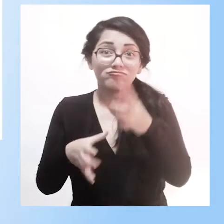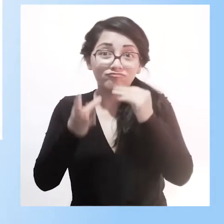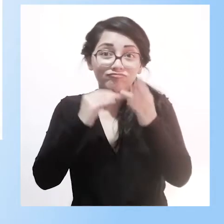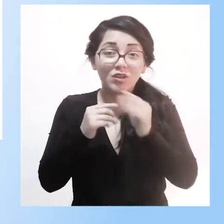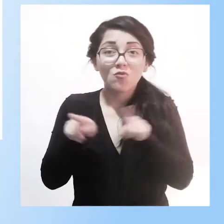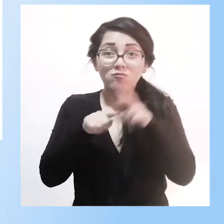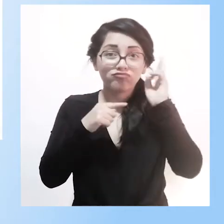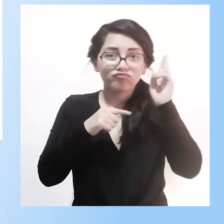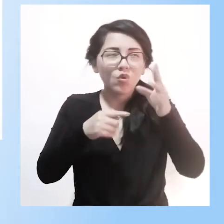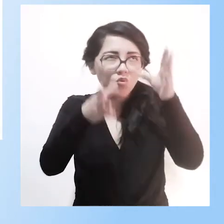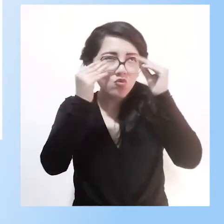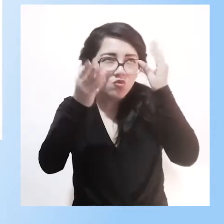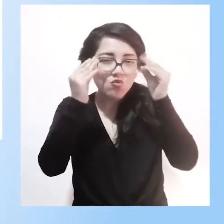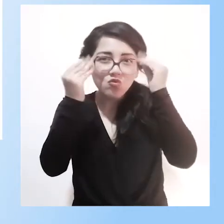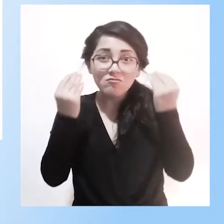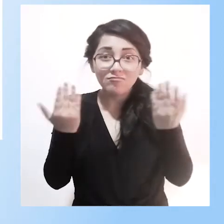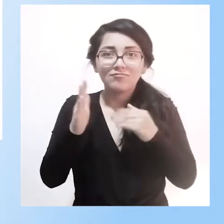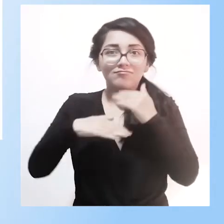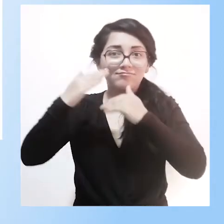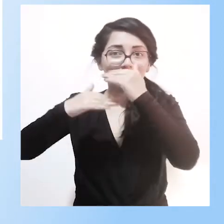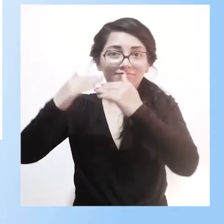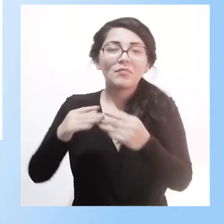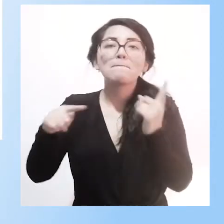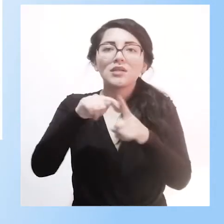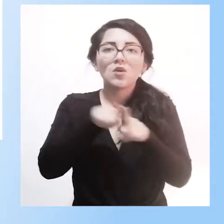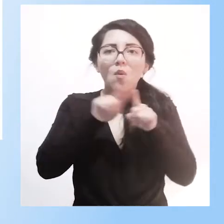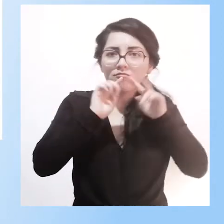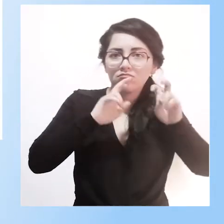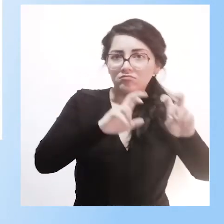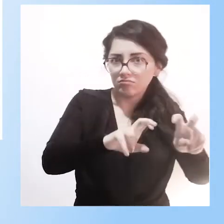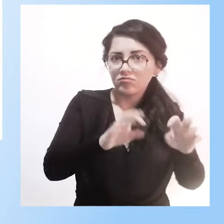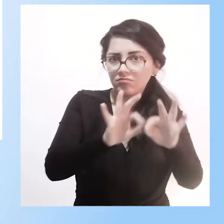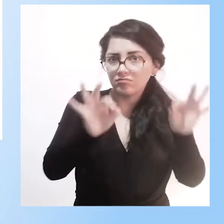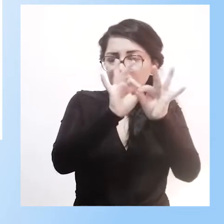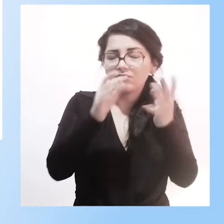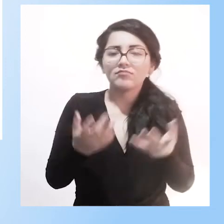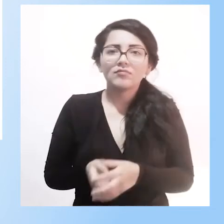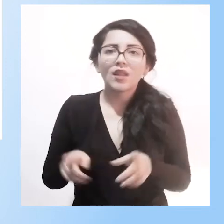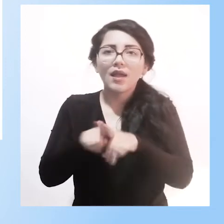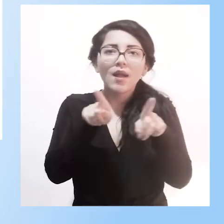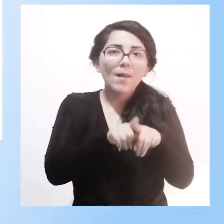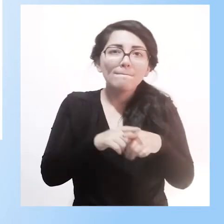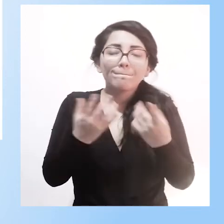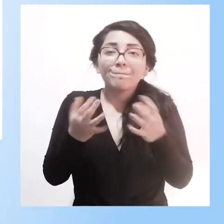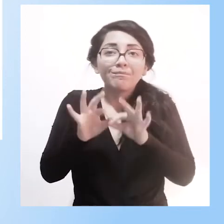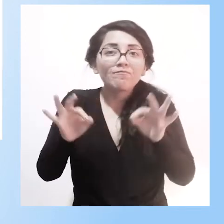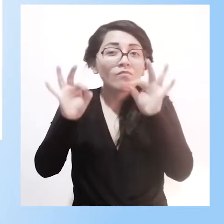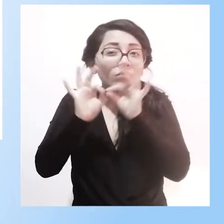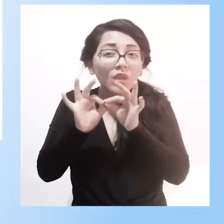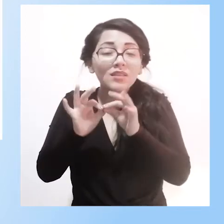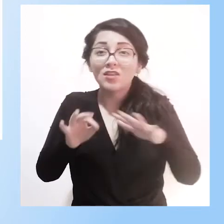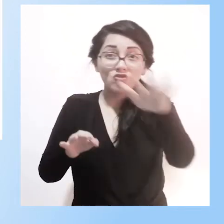para la modalidad. También promover la línea de investigación desde este ámbito. Garantizar el